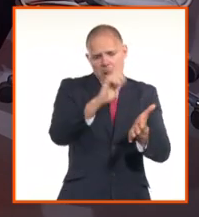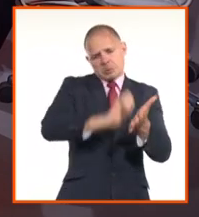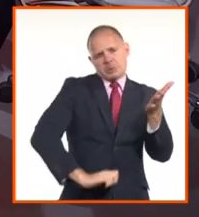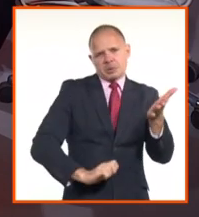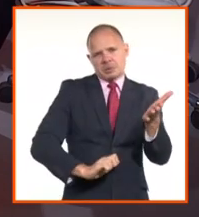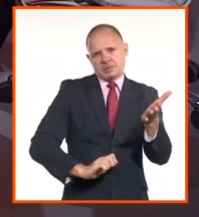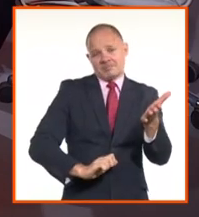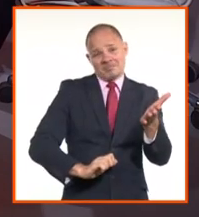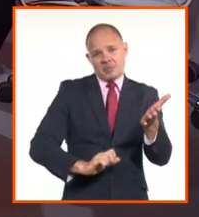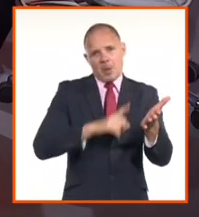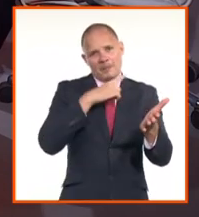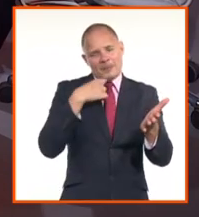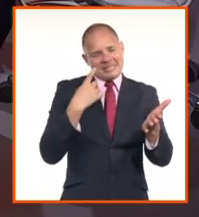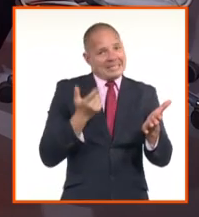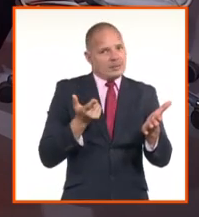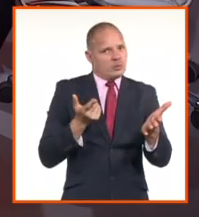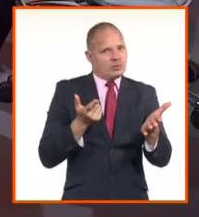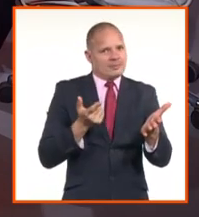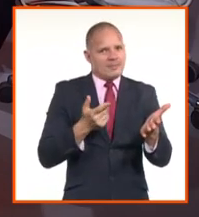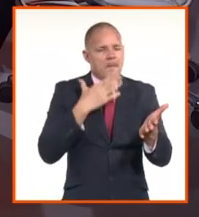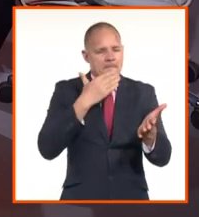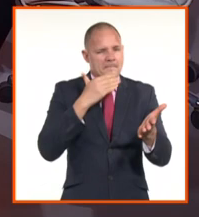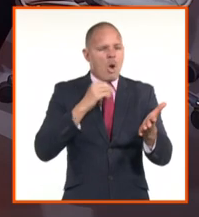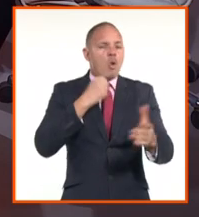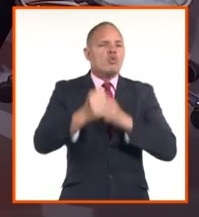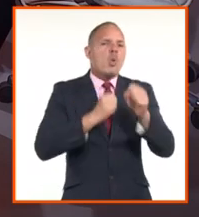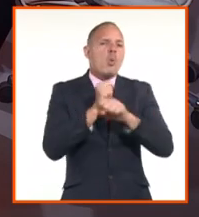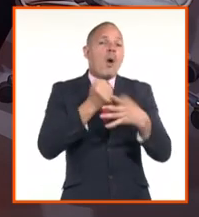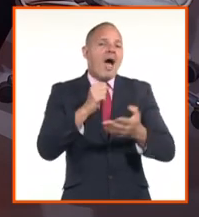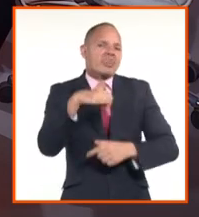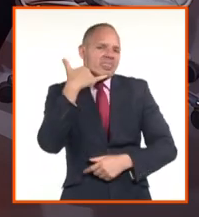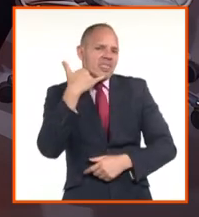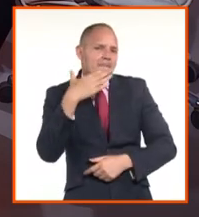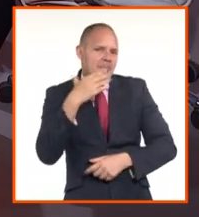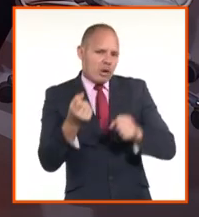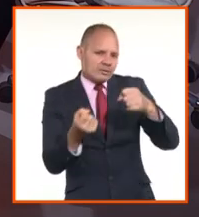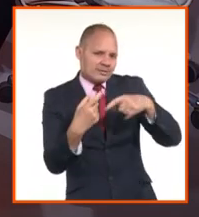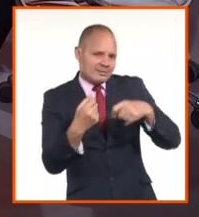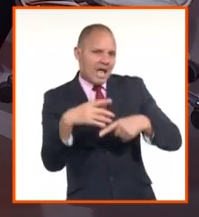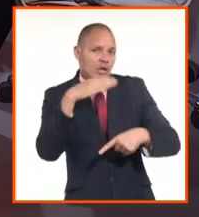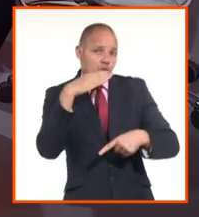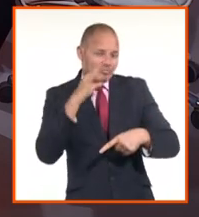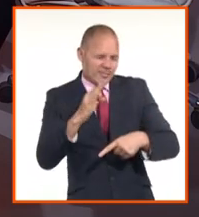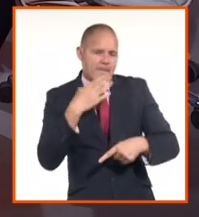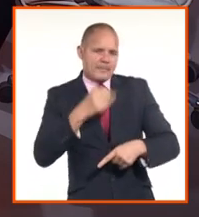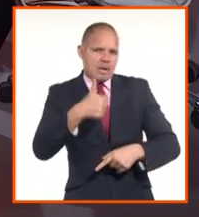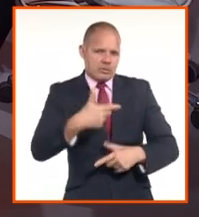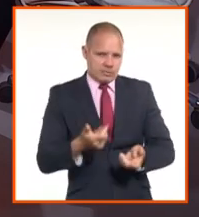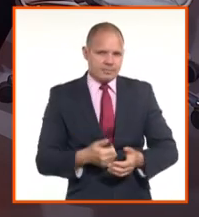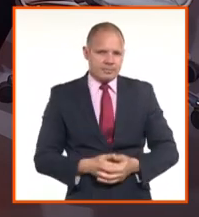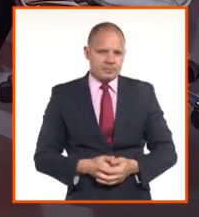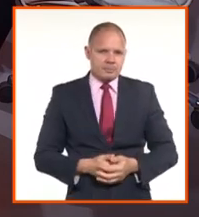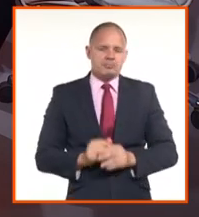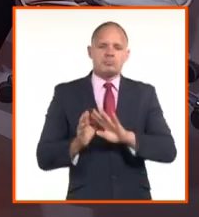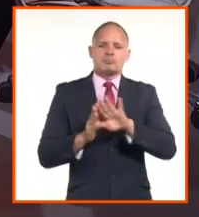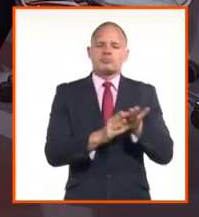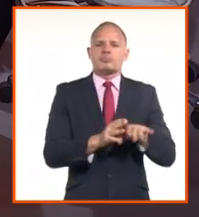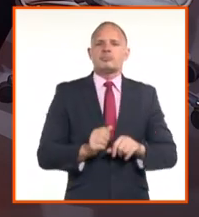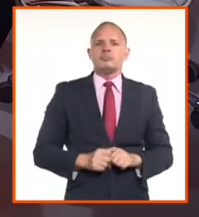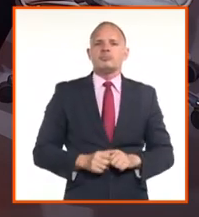Entonces, en ese análisis hemos establecido un rango de... Lo hemos ampliado porque antes era más